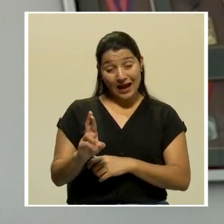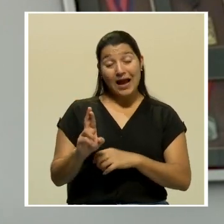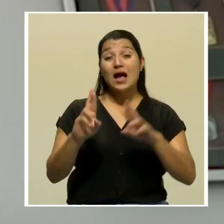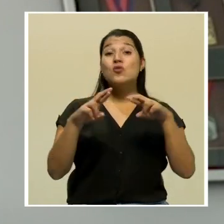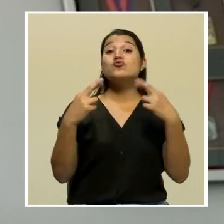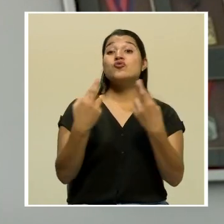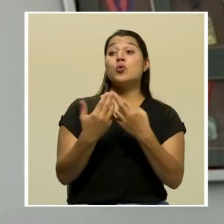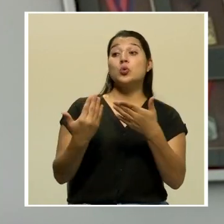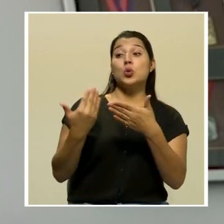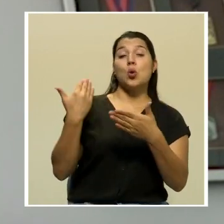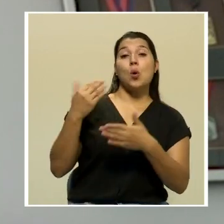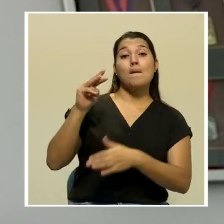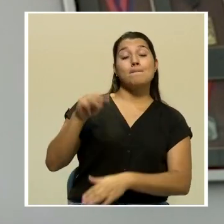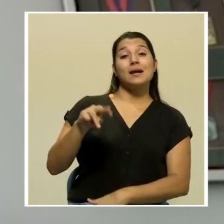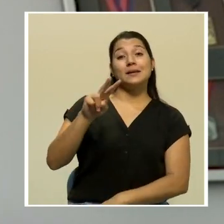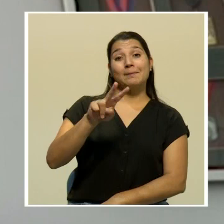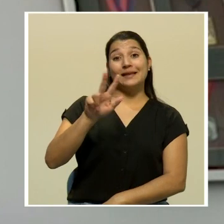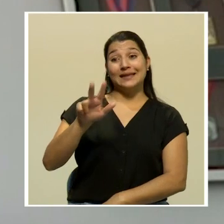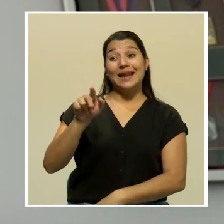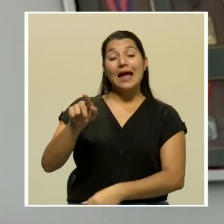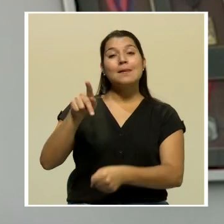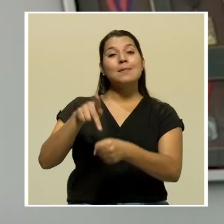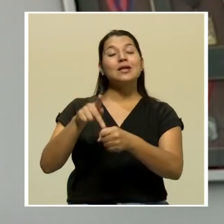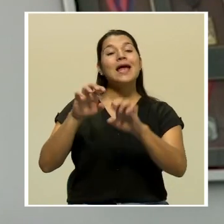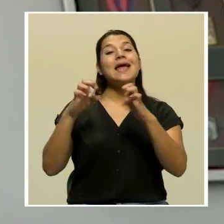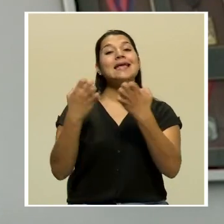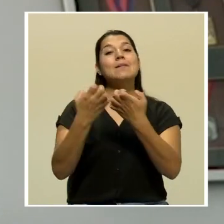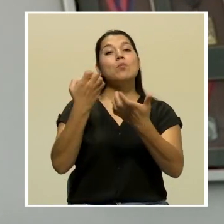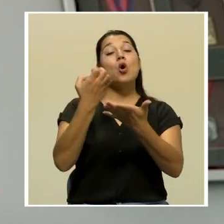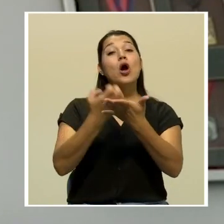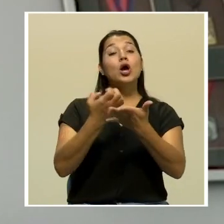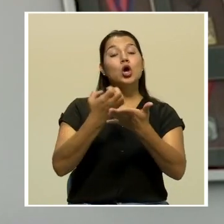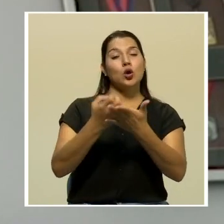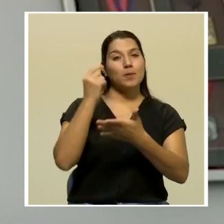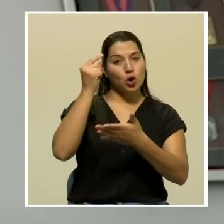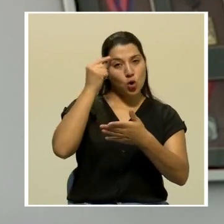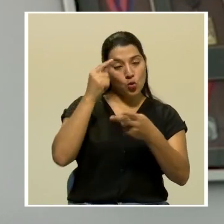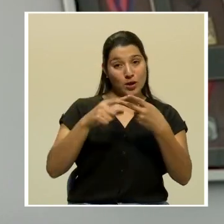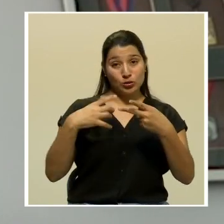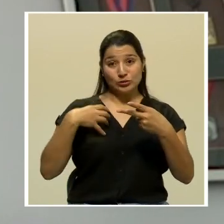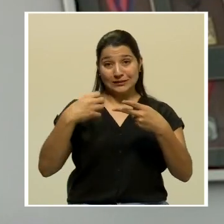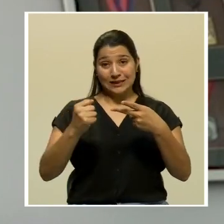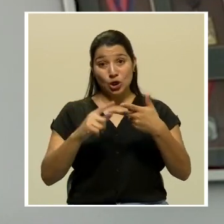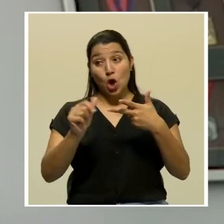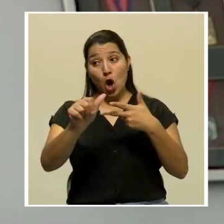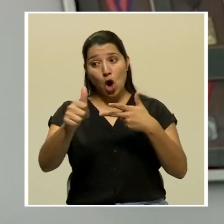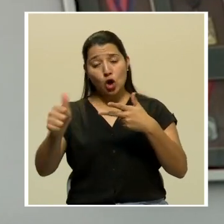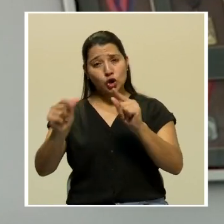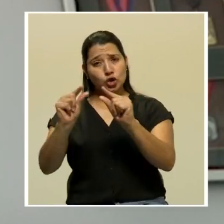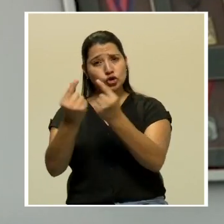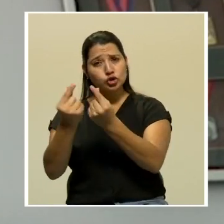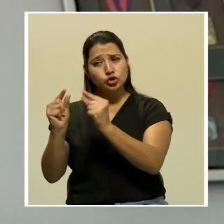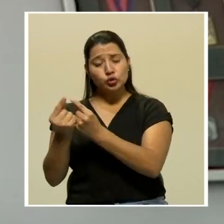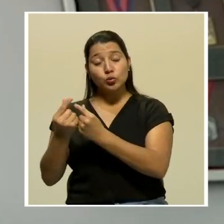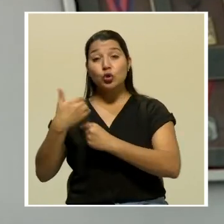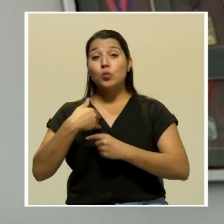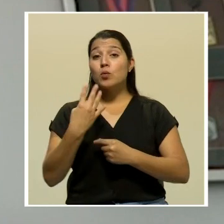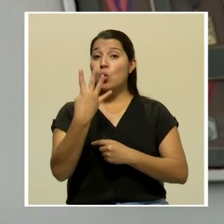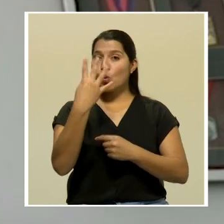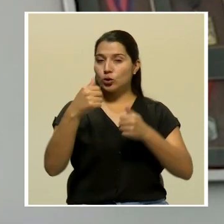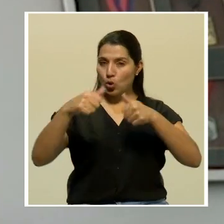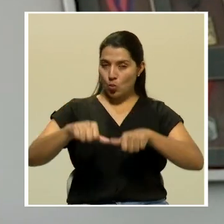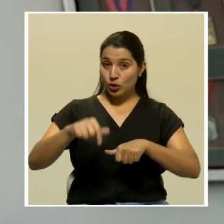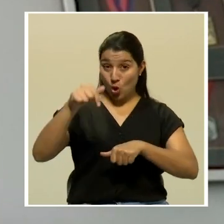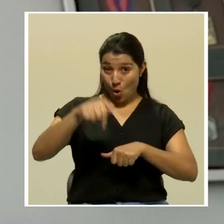23 con la participación del equipo económico del gobierno, salud y varias cámaras donde llegamos a cuatro acuerdos. Hoy se